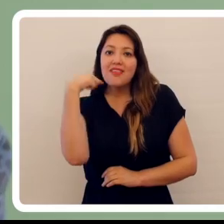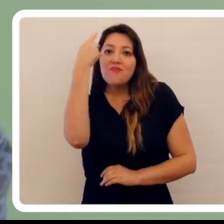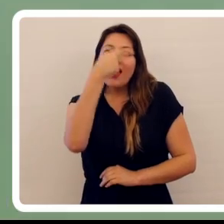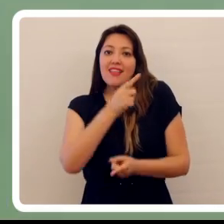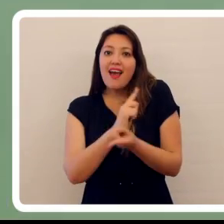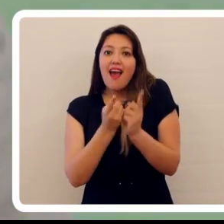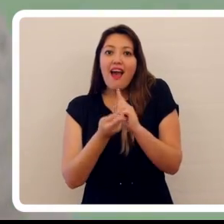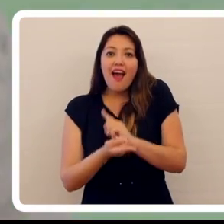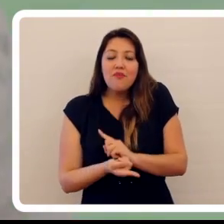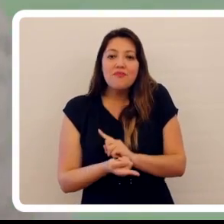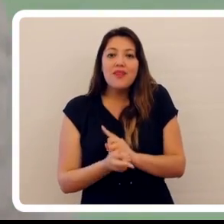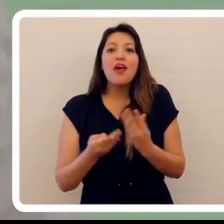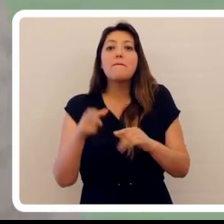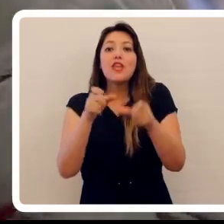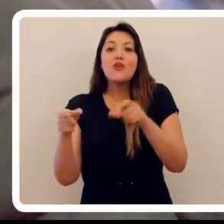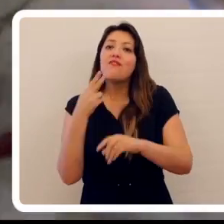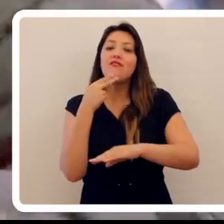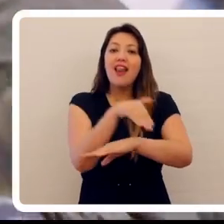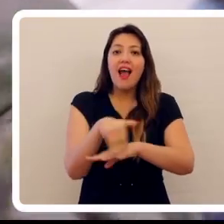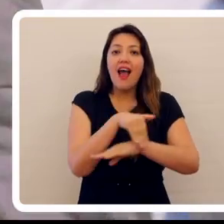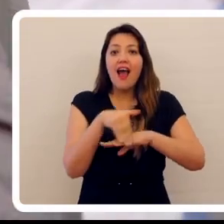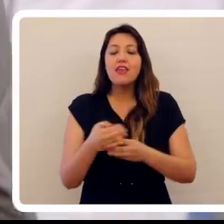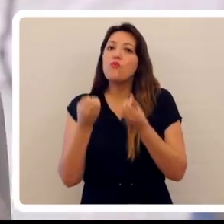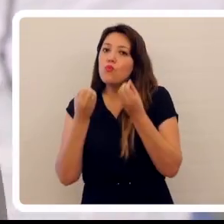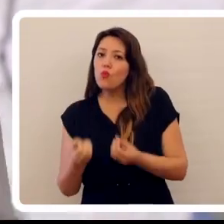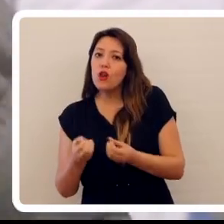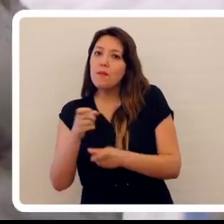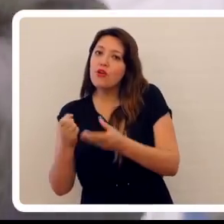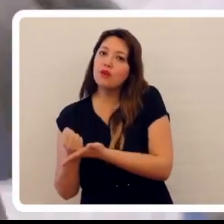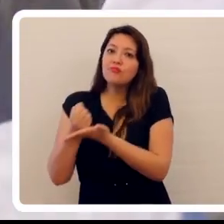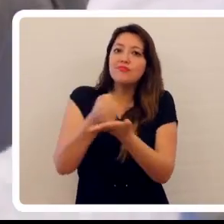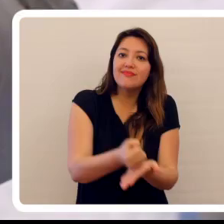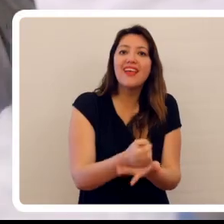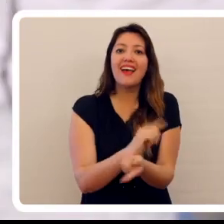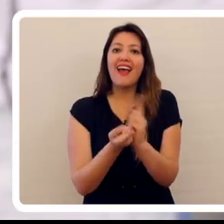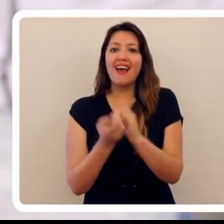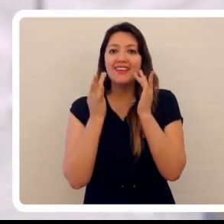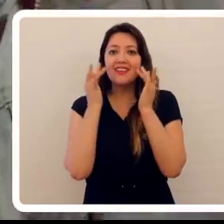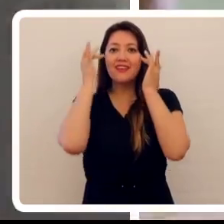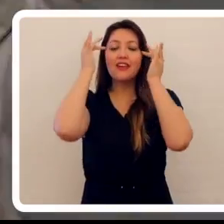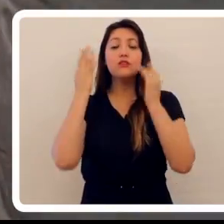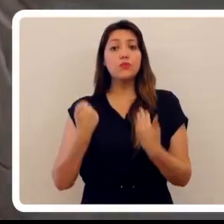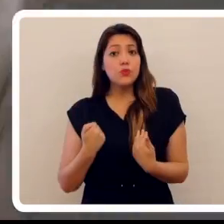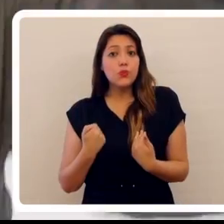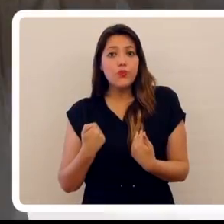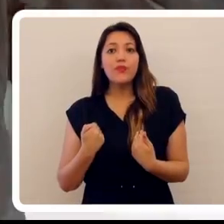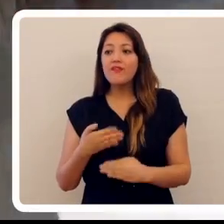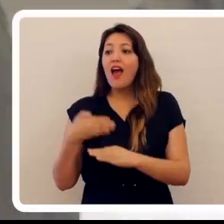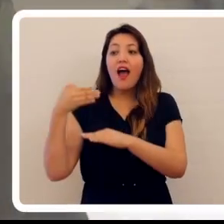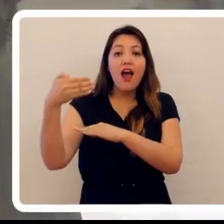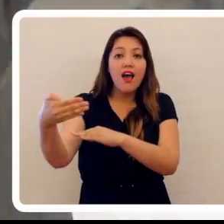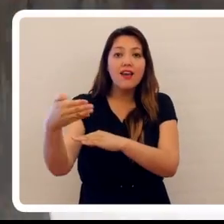renovado de personas en situación de calle, que gracias a la solidaridad encuentran la alegría. En elante mismo, estaba